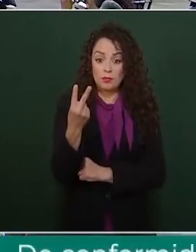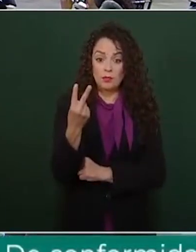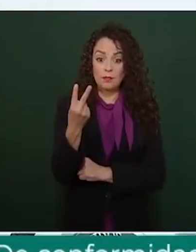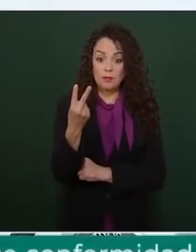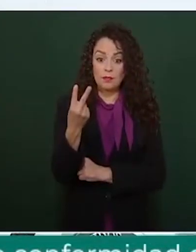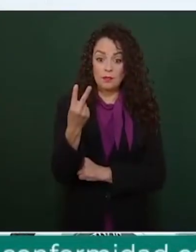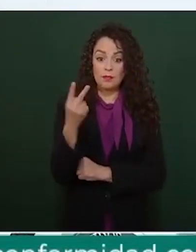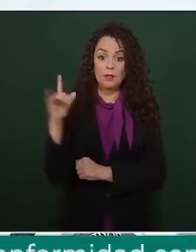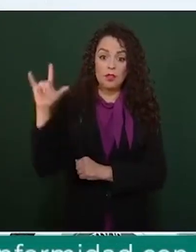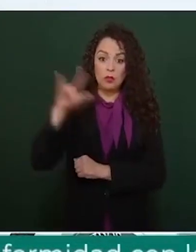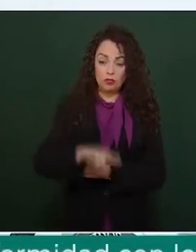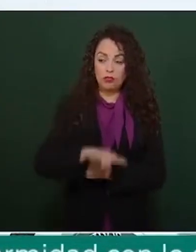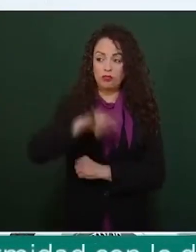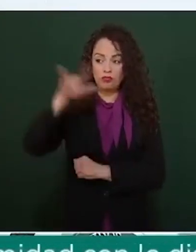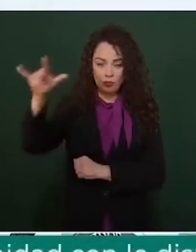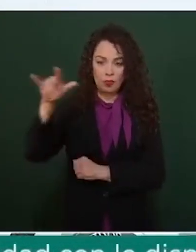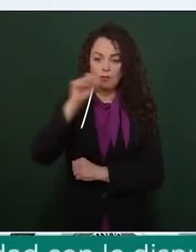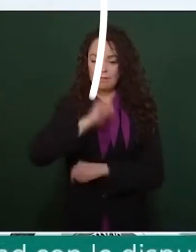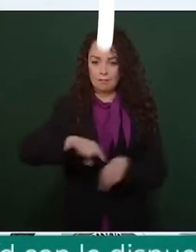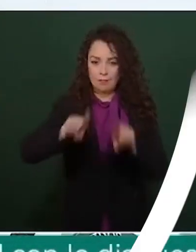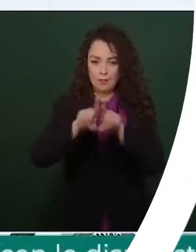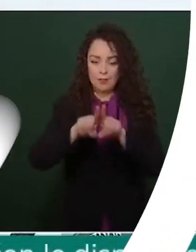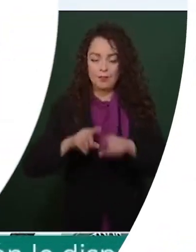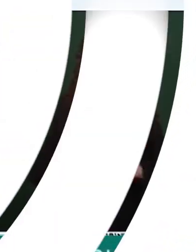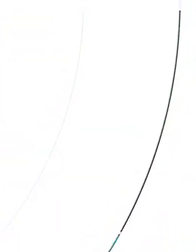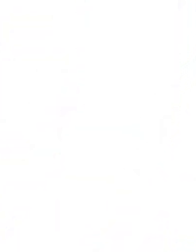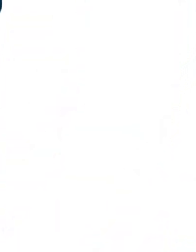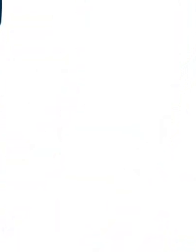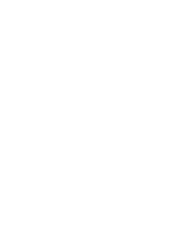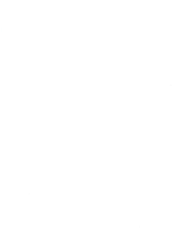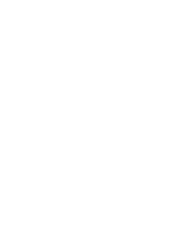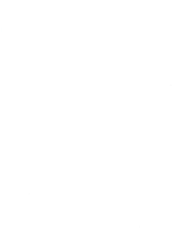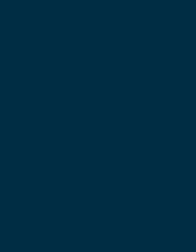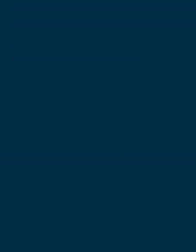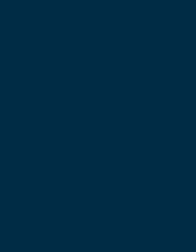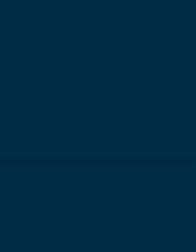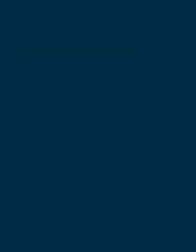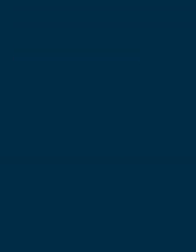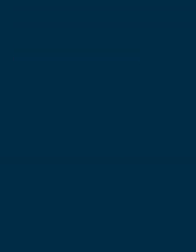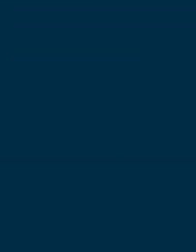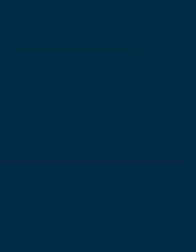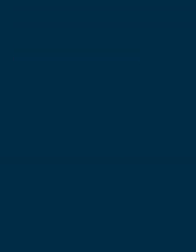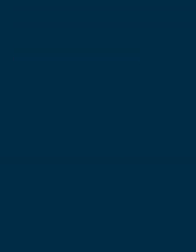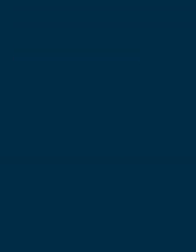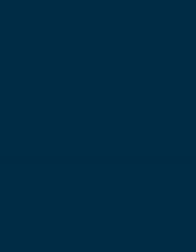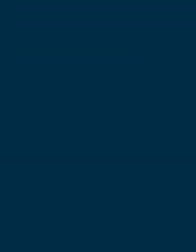de aquí, de las instalaciones del aeropuerto. También preparamos un video.